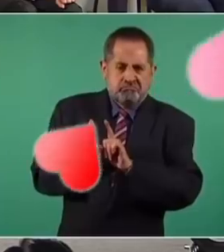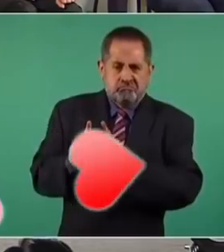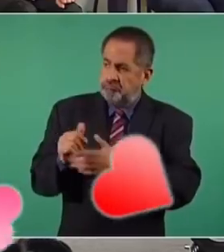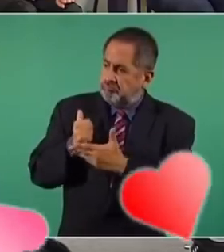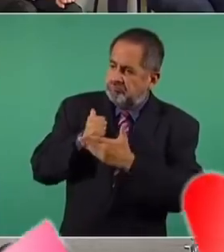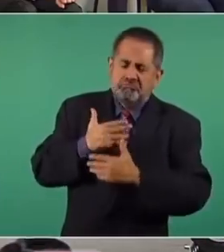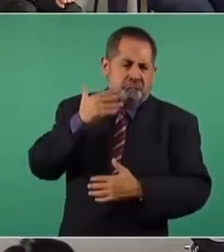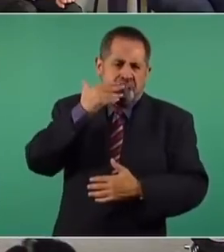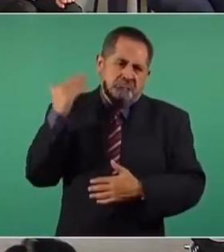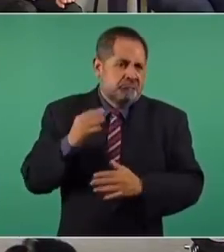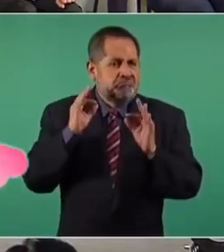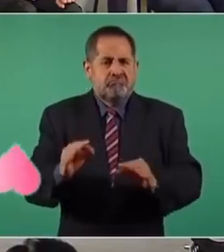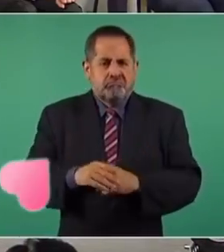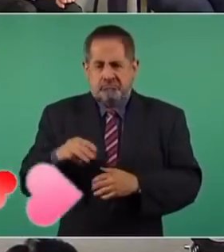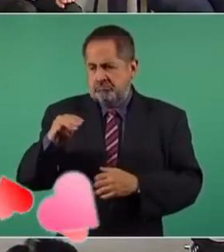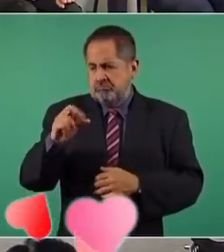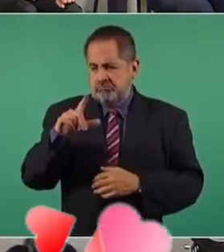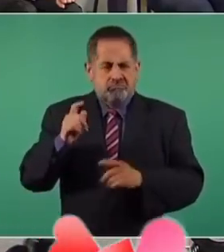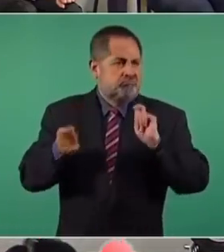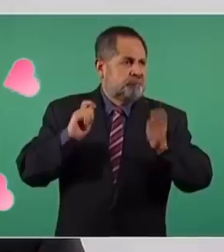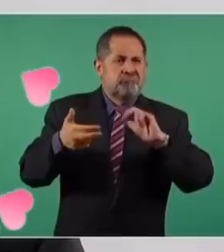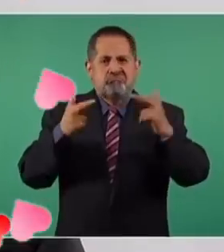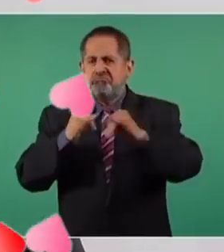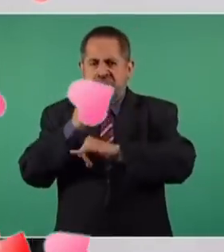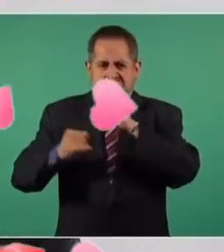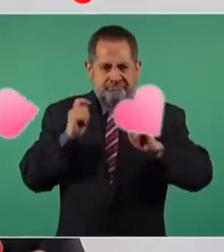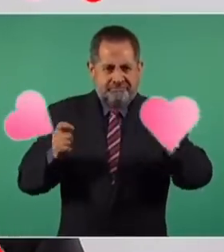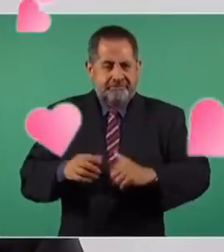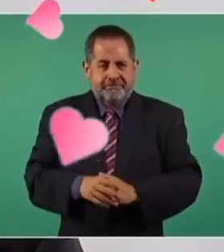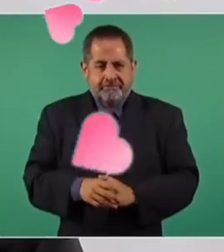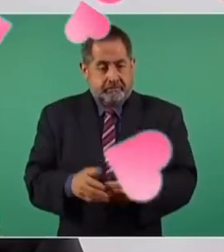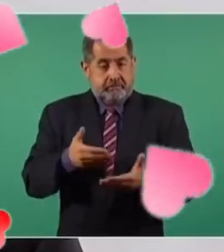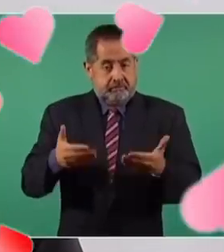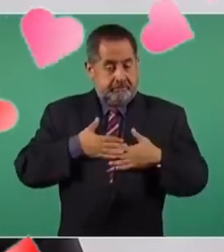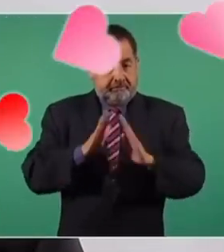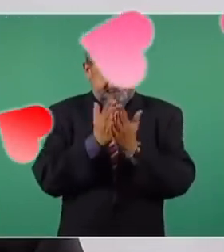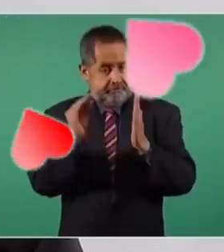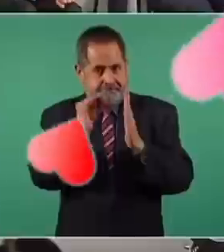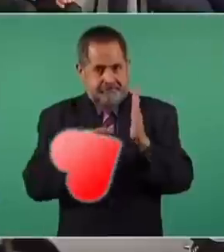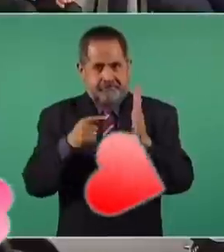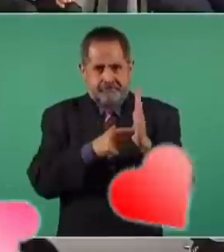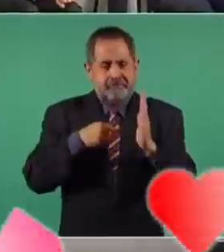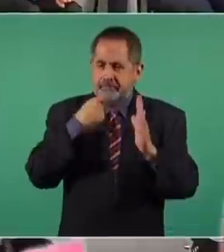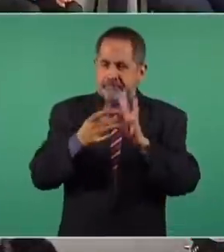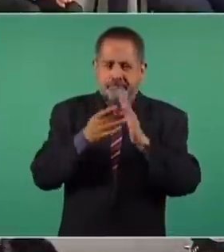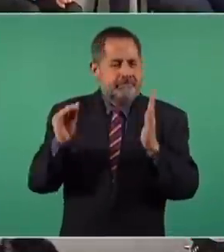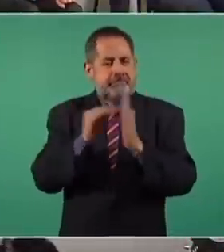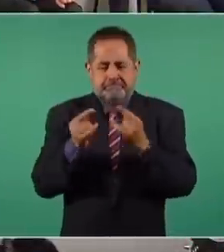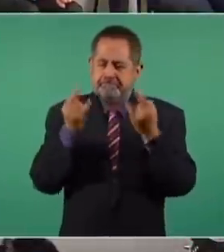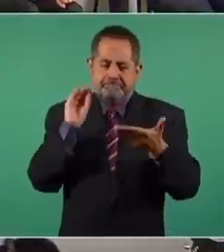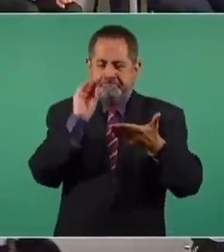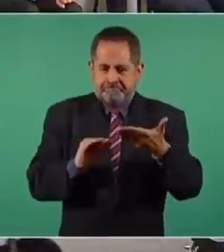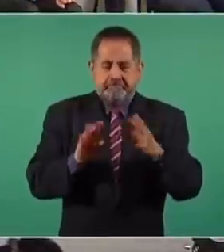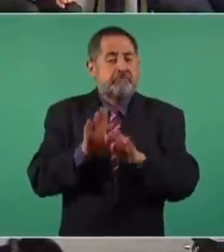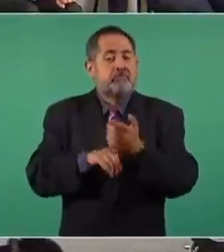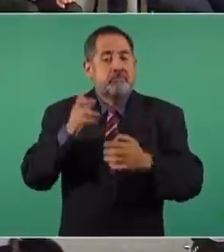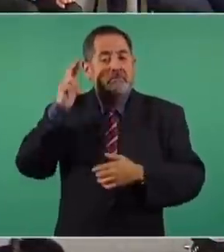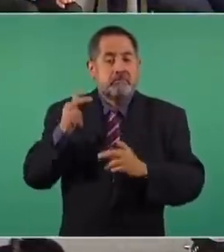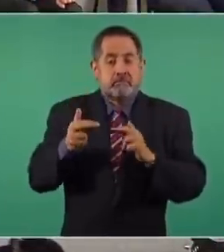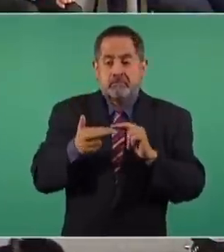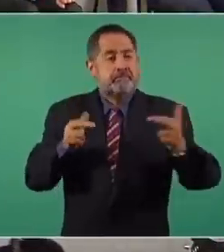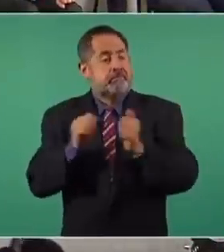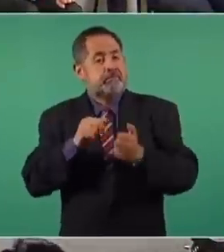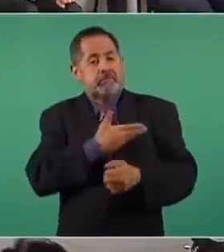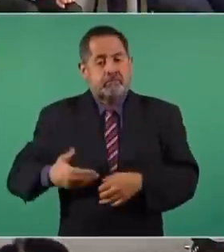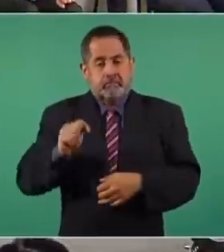Si no me ayuda Marcelo en las relaciones. Ahora en mi libro cuento de cómo fue la relación